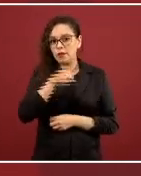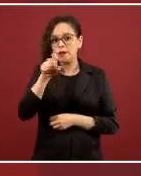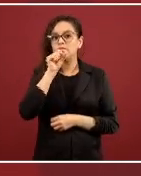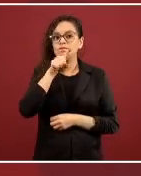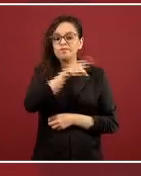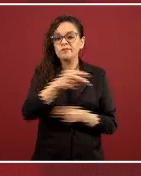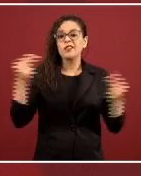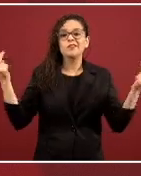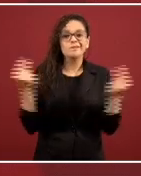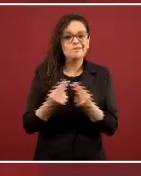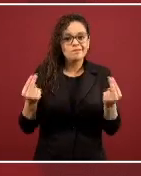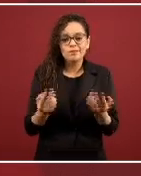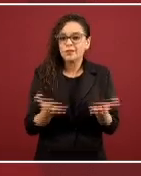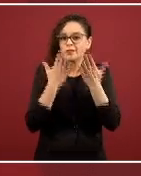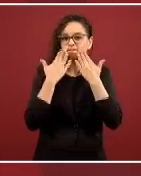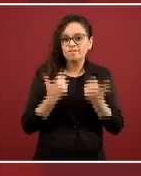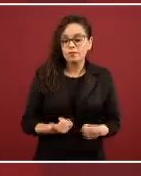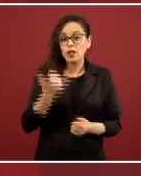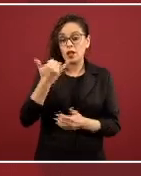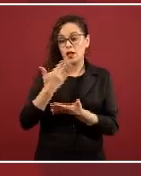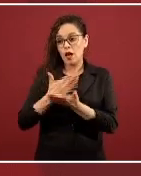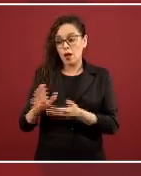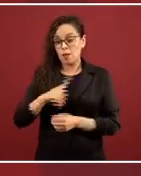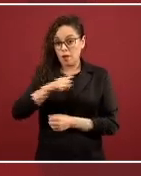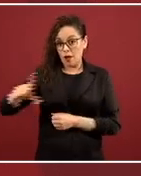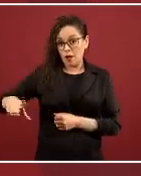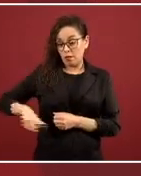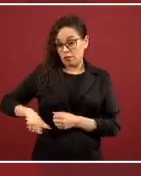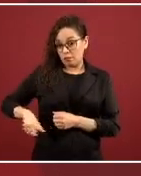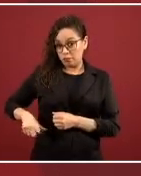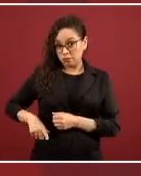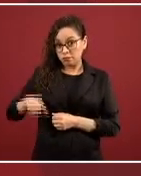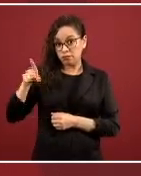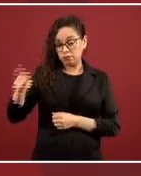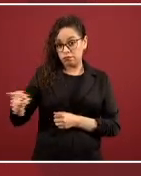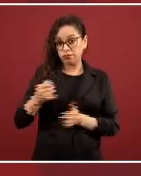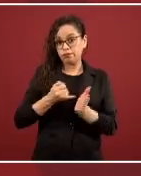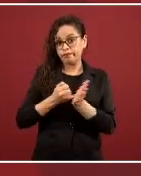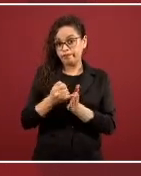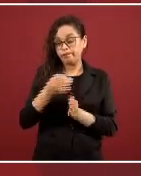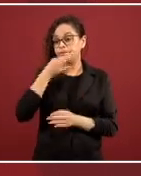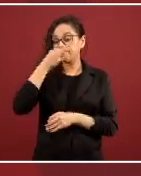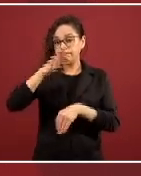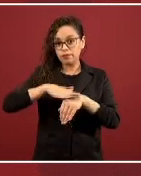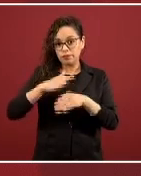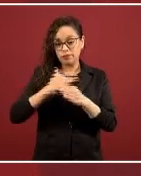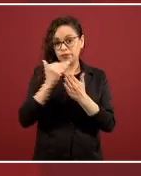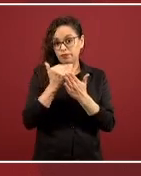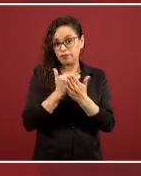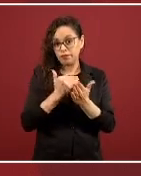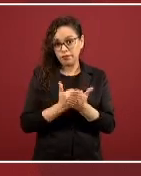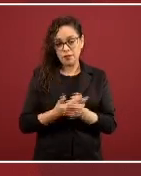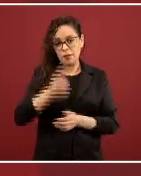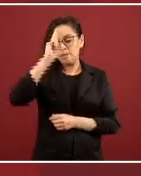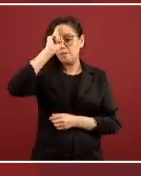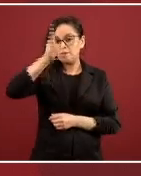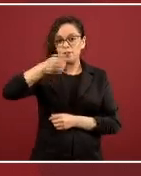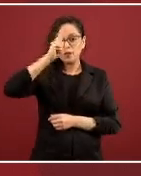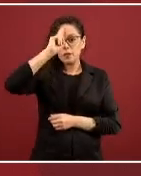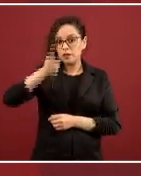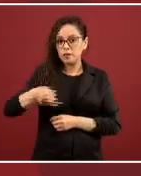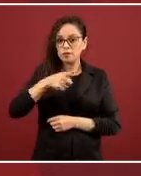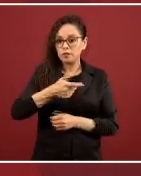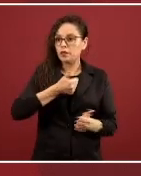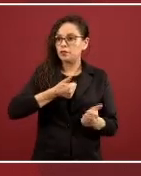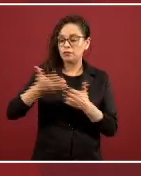pero además, por disposiciones gubernamentales, en algunos casos, se ha restringido la salida de insumos